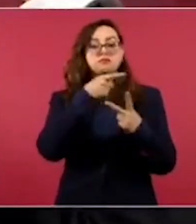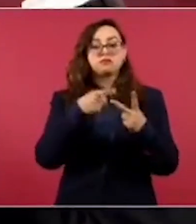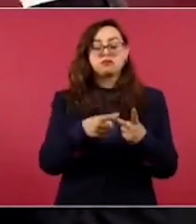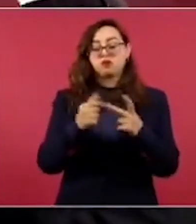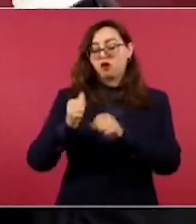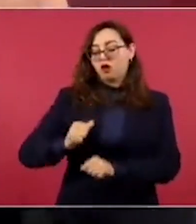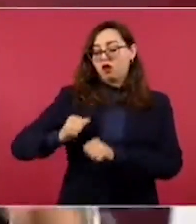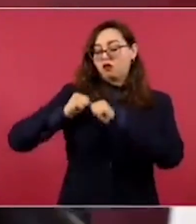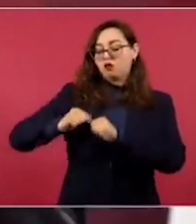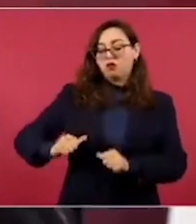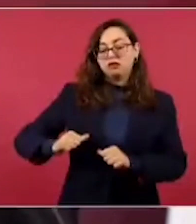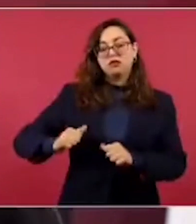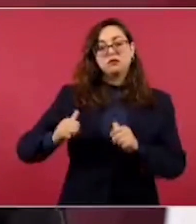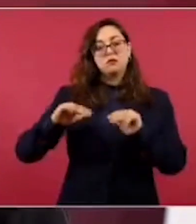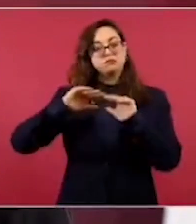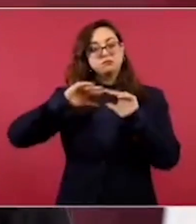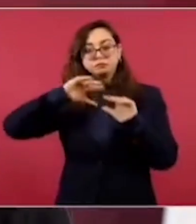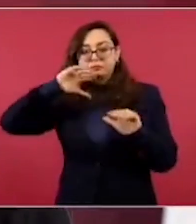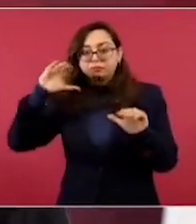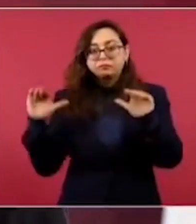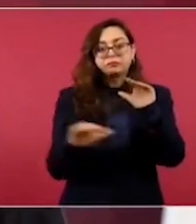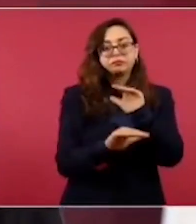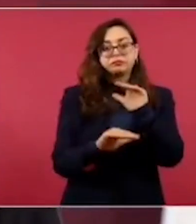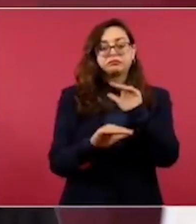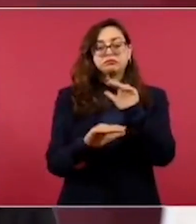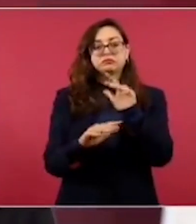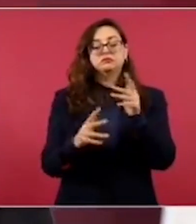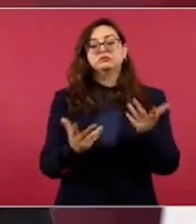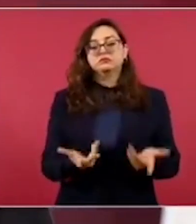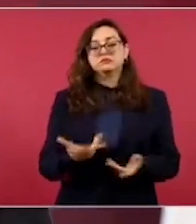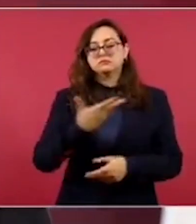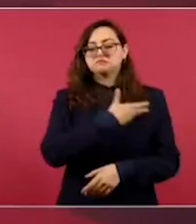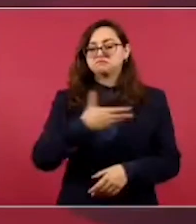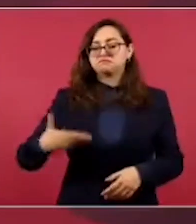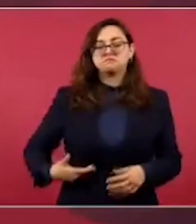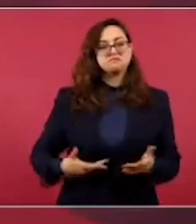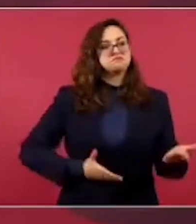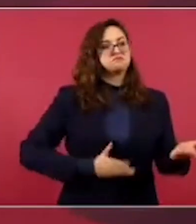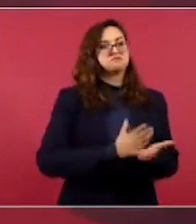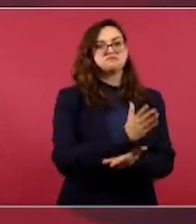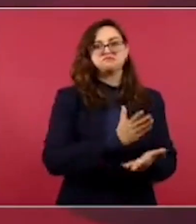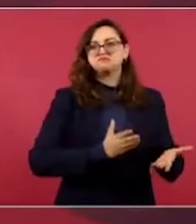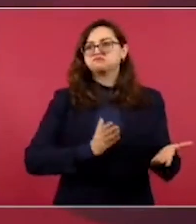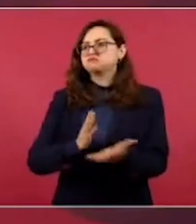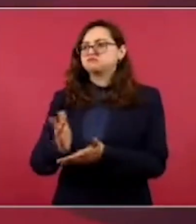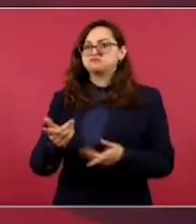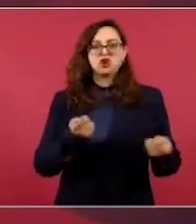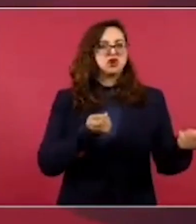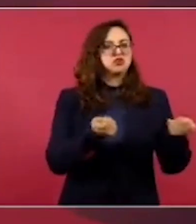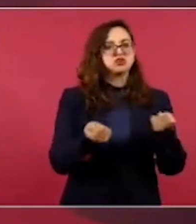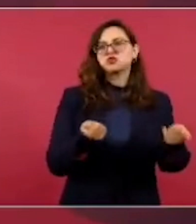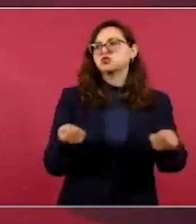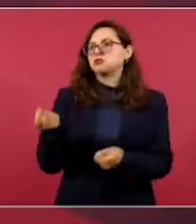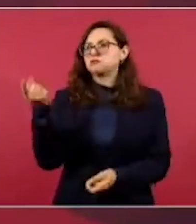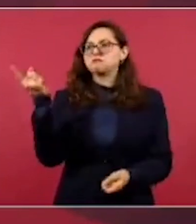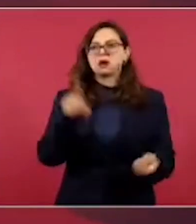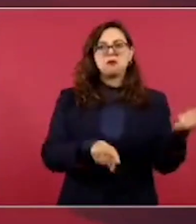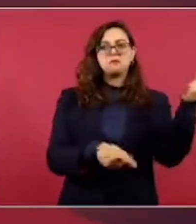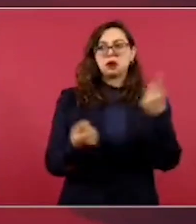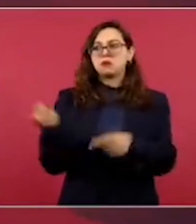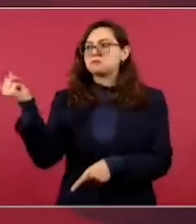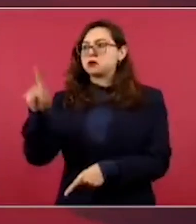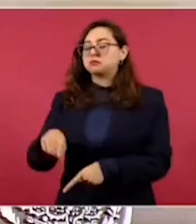Durante décadas el poder de los poderes era el Ejecutivo,